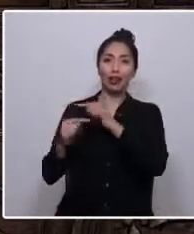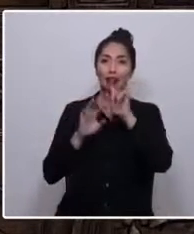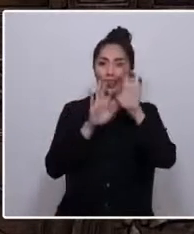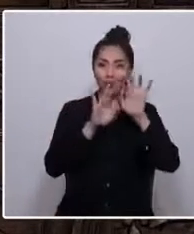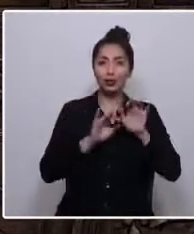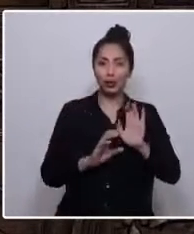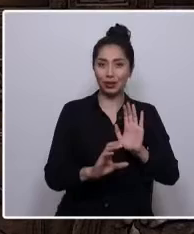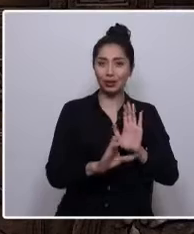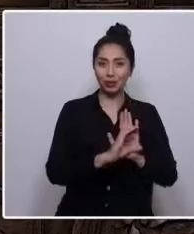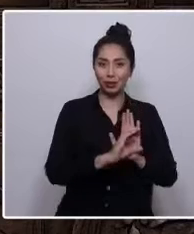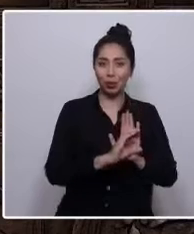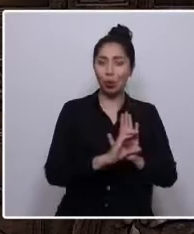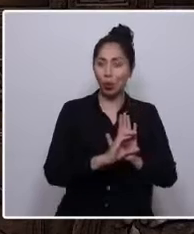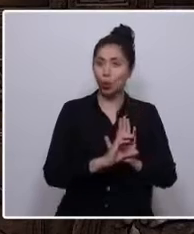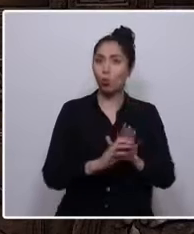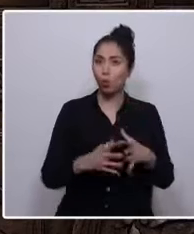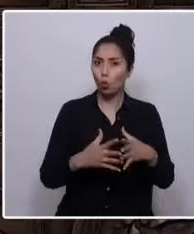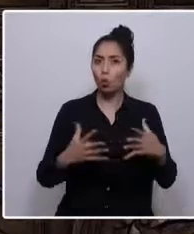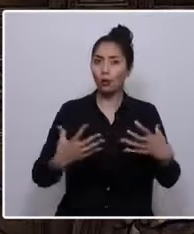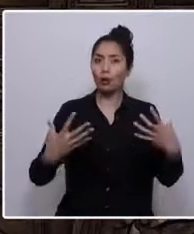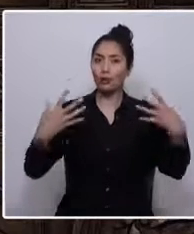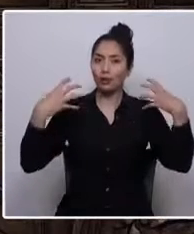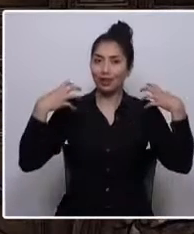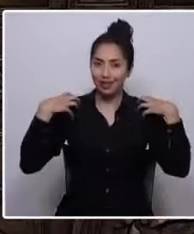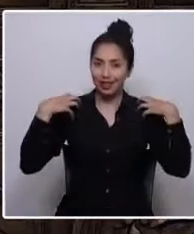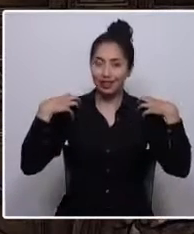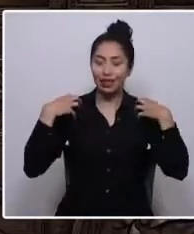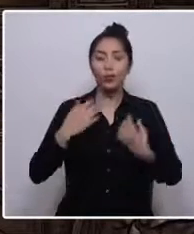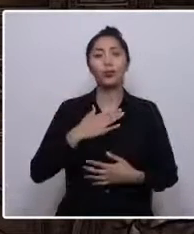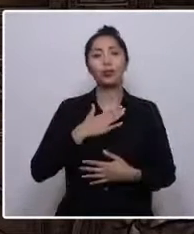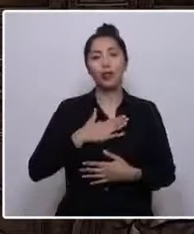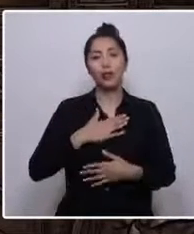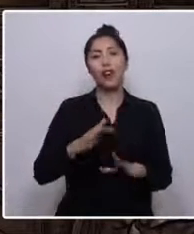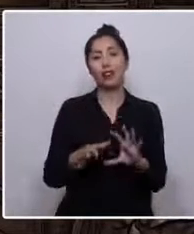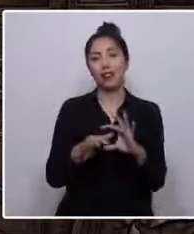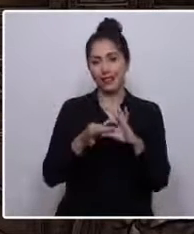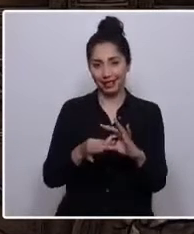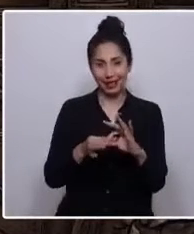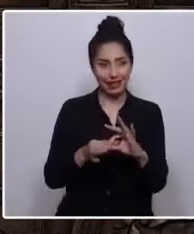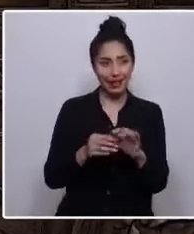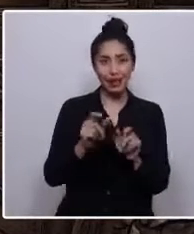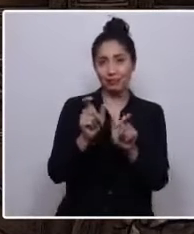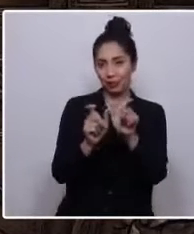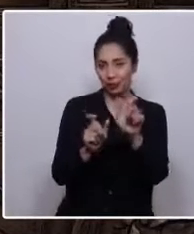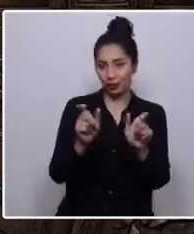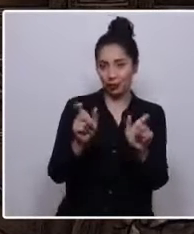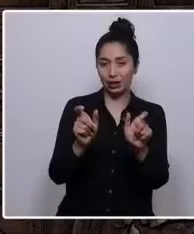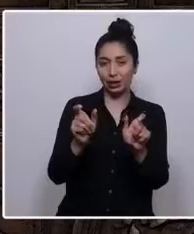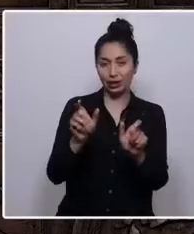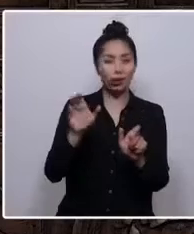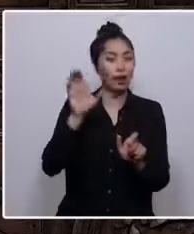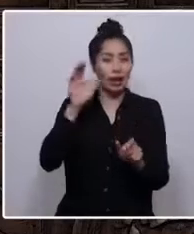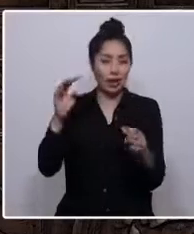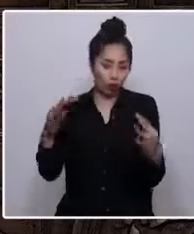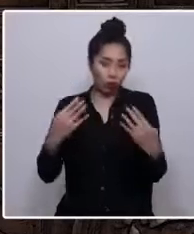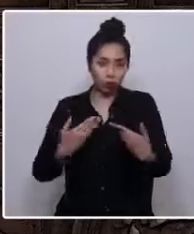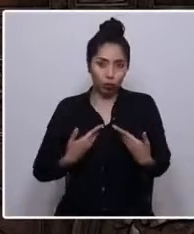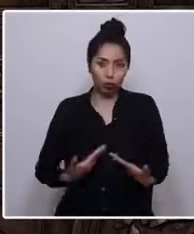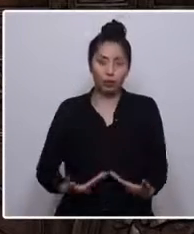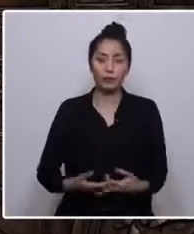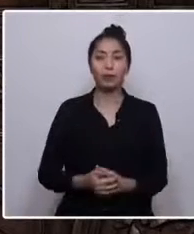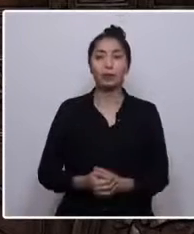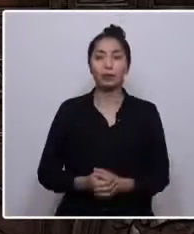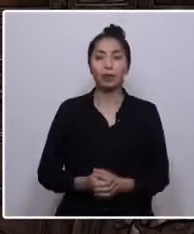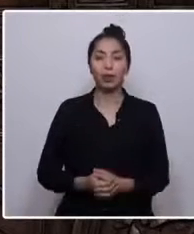¡Qué gran responsabilidad! Les quiero agradecer a quienes se han tomado el tiempo para escucharme. Quizás algunas